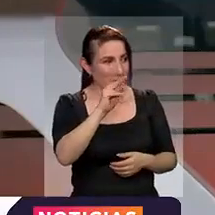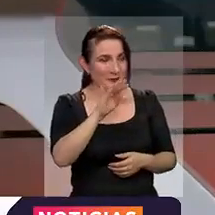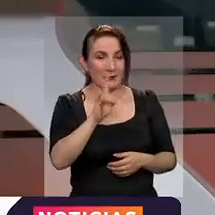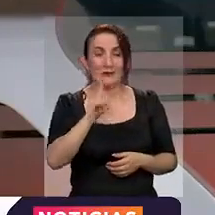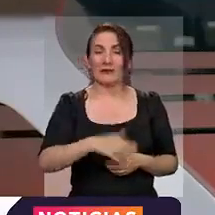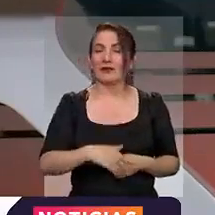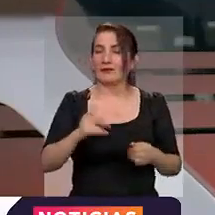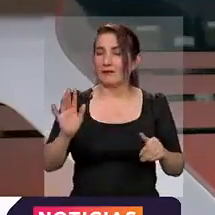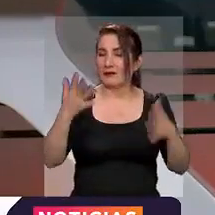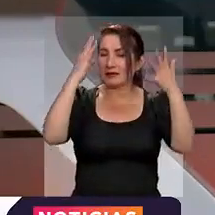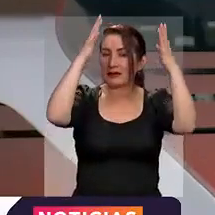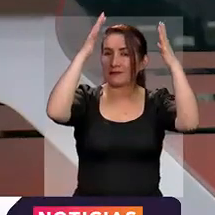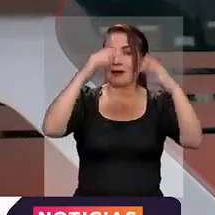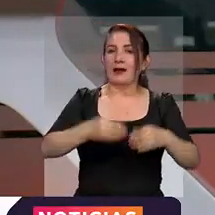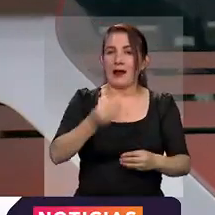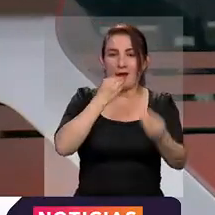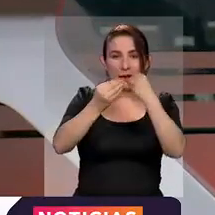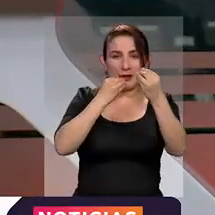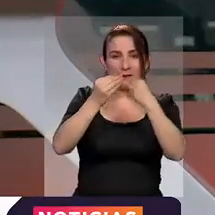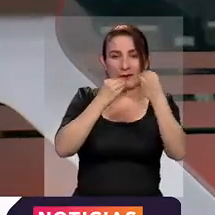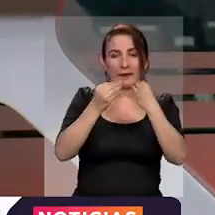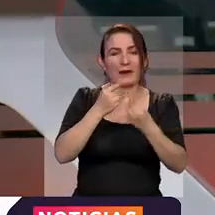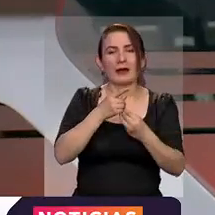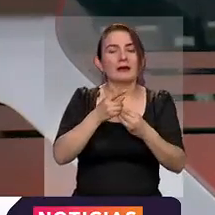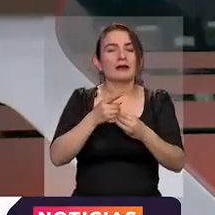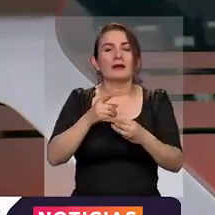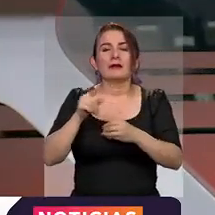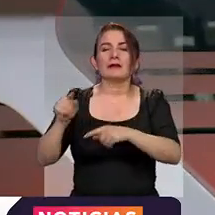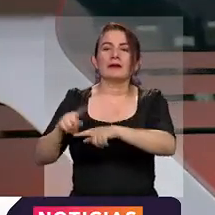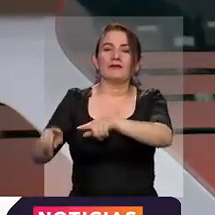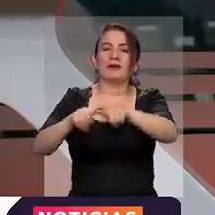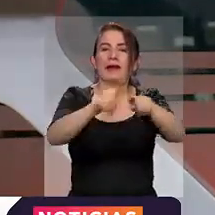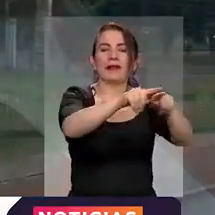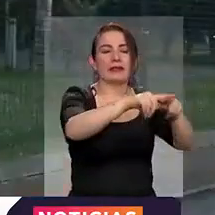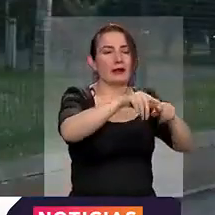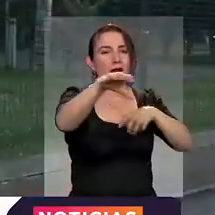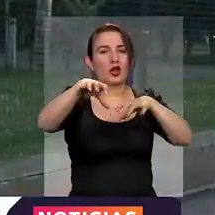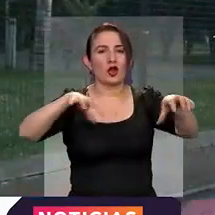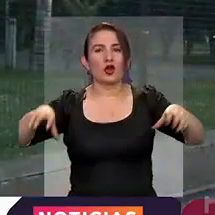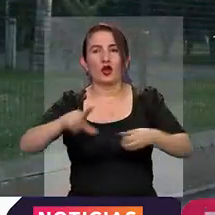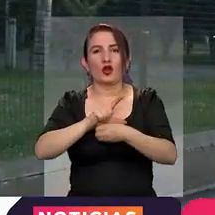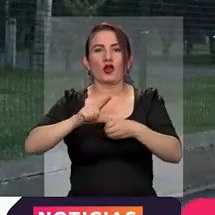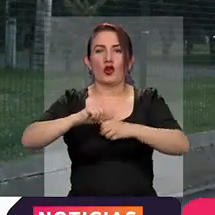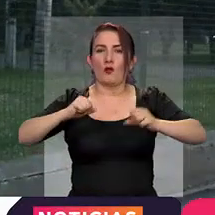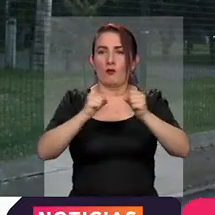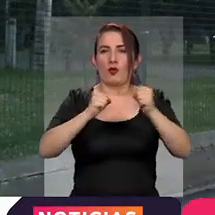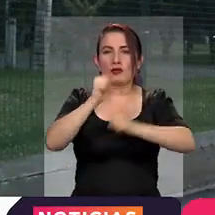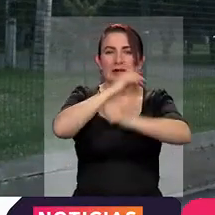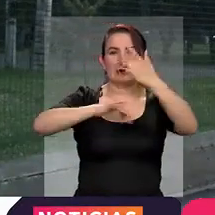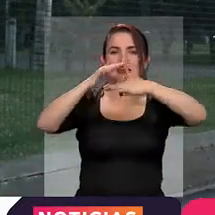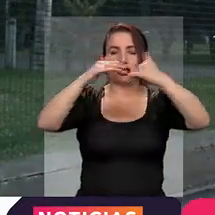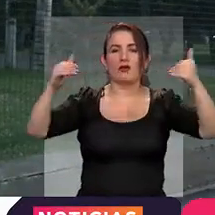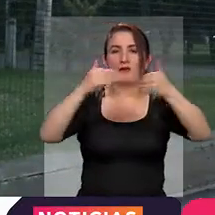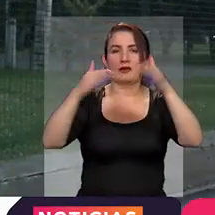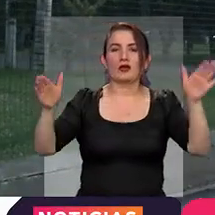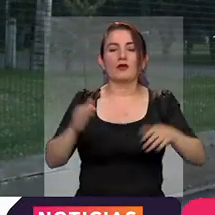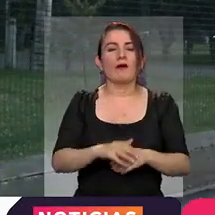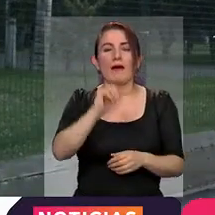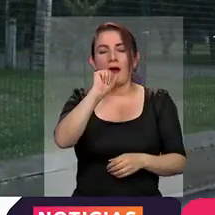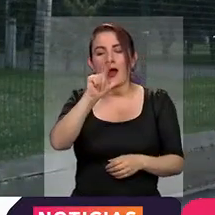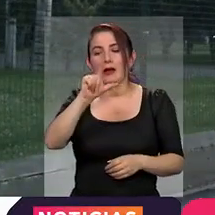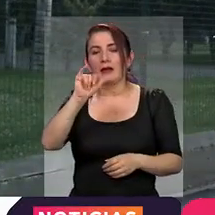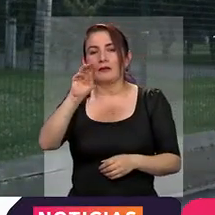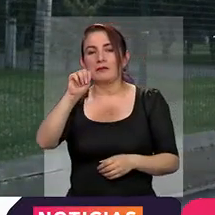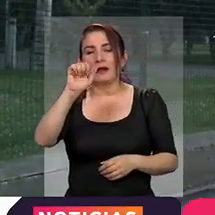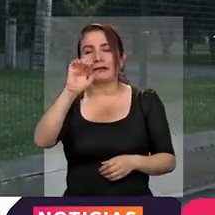La gastronomía más importante del país a alimentarte llegará a varias localidades de Bogotá en formato Bogotá a cielo abierto. La estrategia